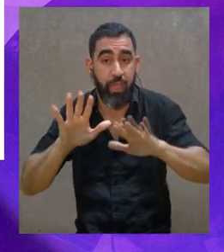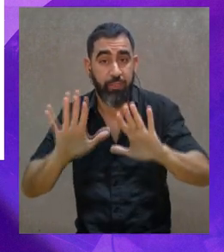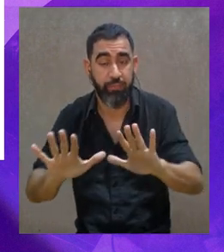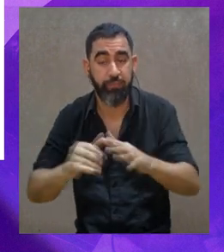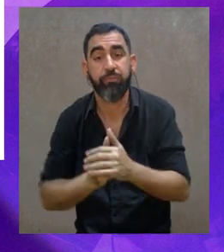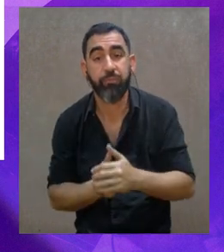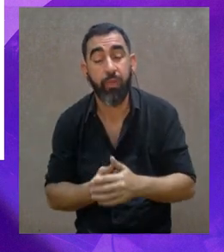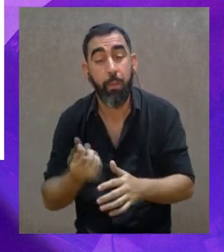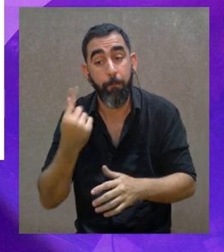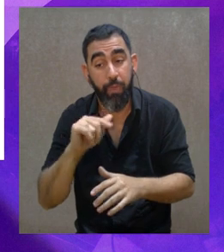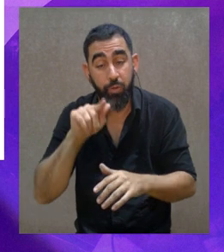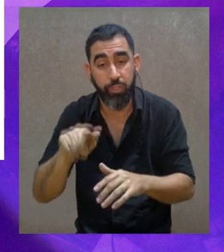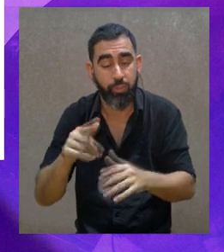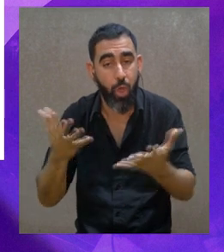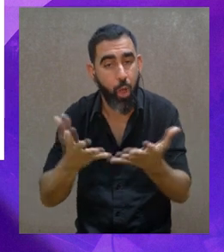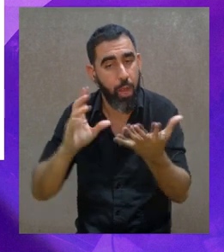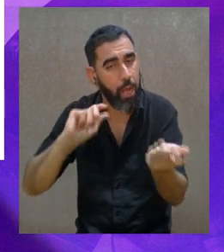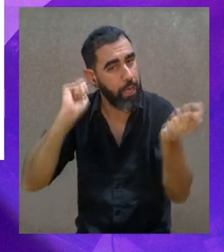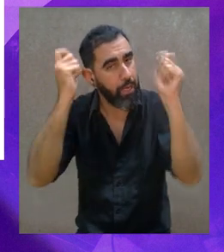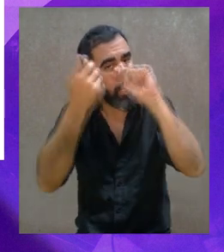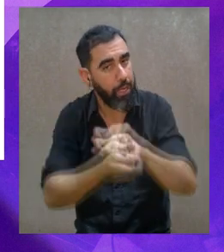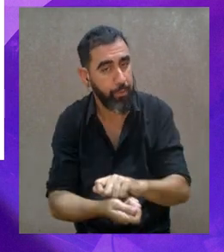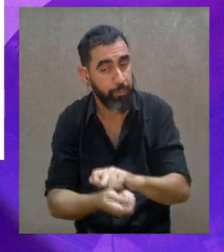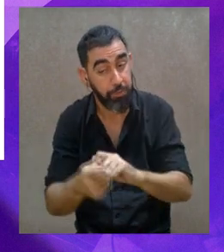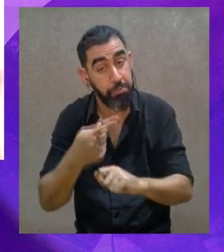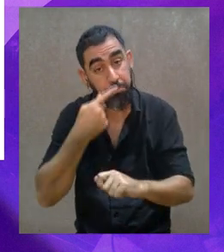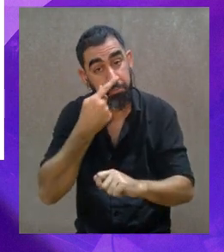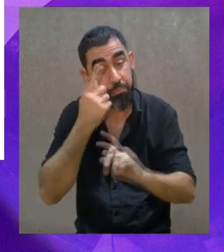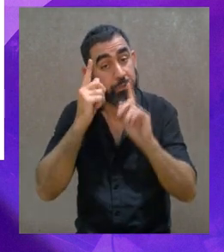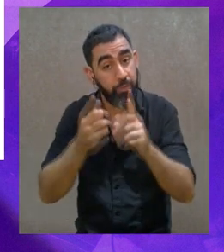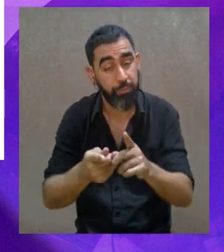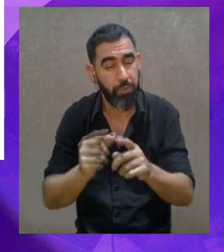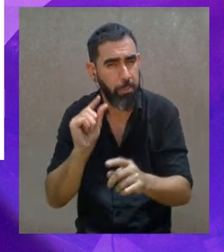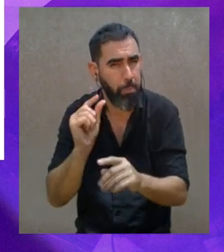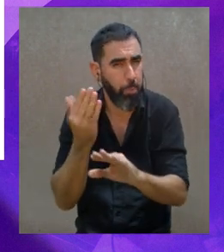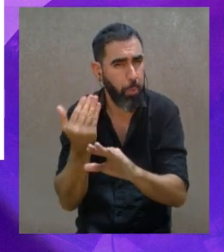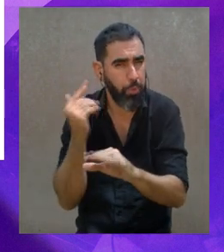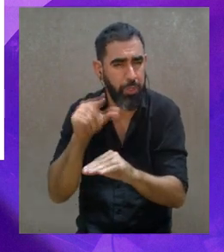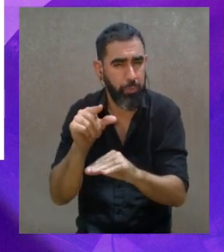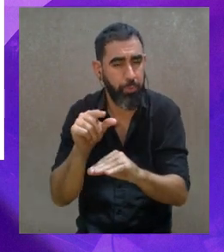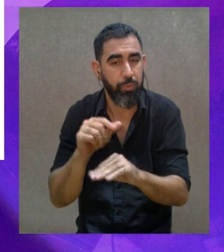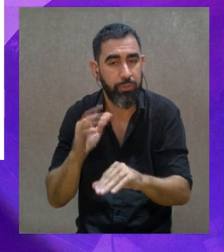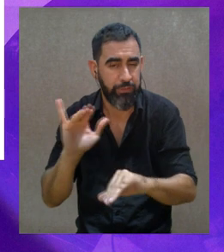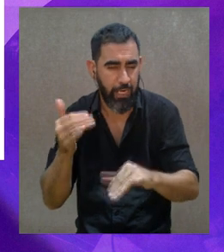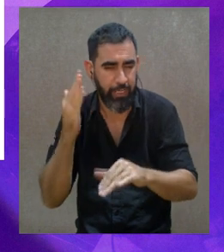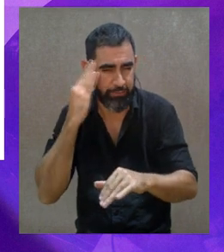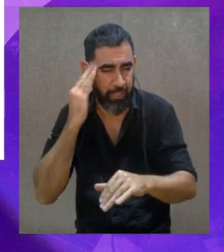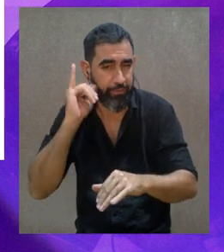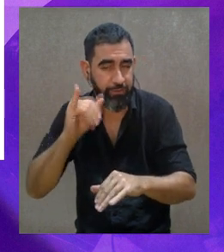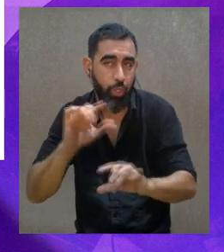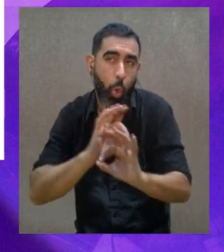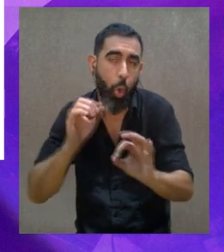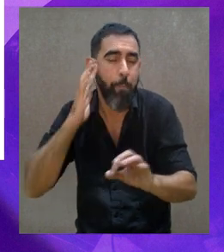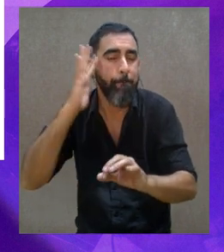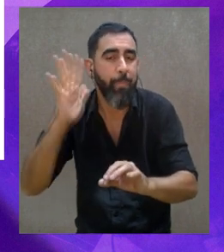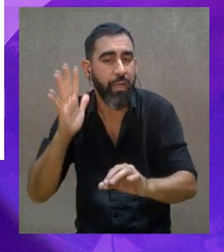todas las sociedades, ¿no? Tener proyectos como los que tienen la Orquesta Juvenil, como los que tienen el coro de niños, de llegar en igualdad